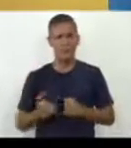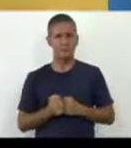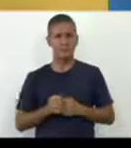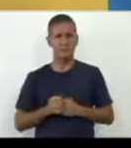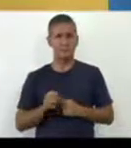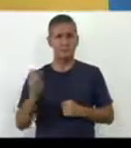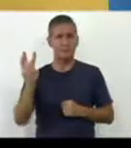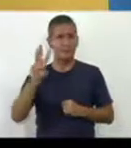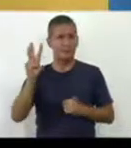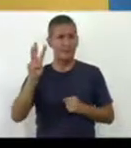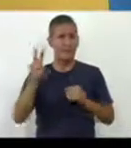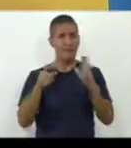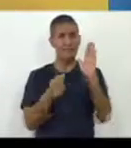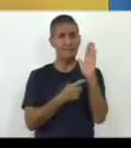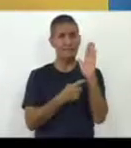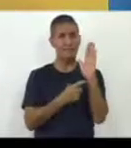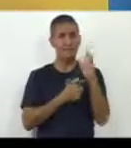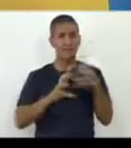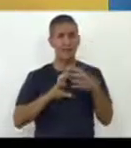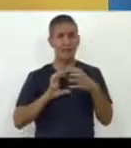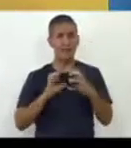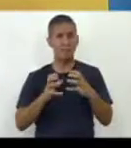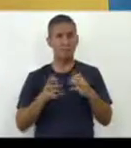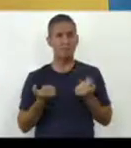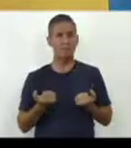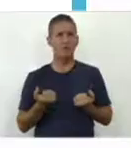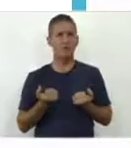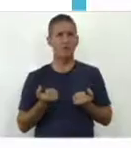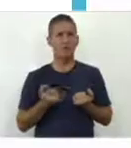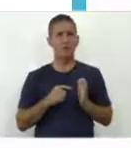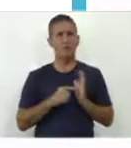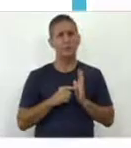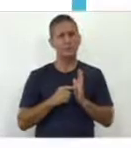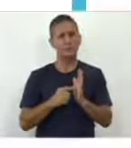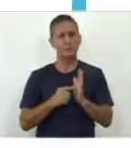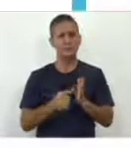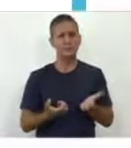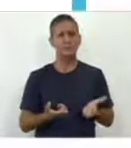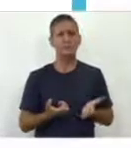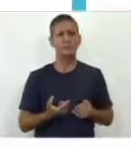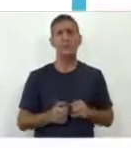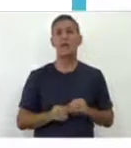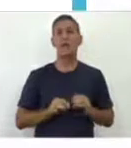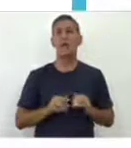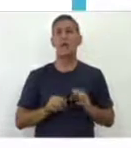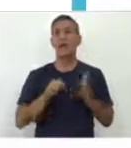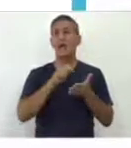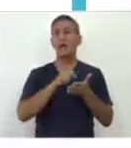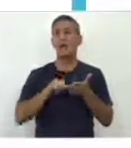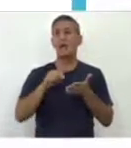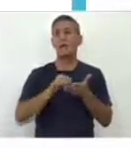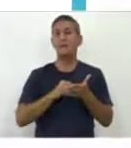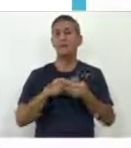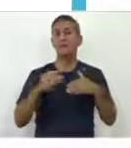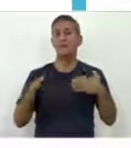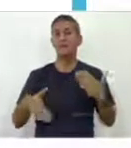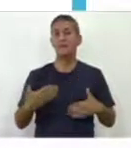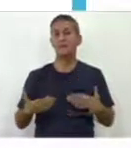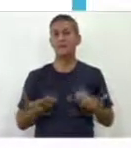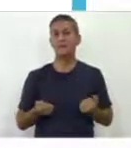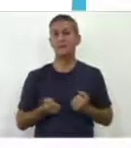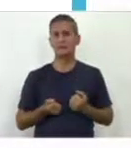tercer modo de actuación que nosotros queremos sugerir es la planificación y ejecución de actividades como